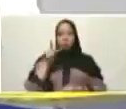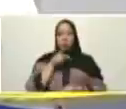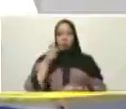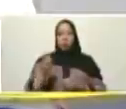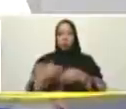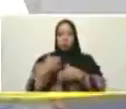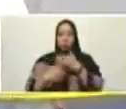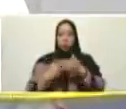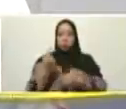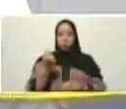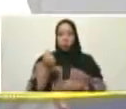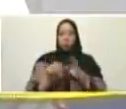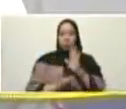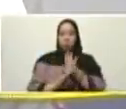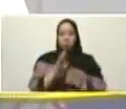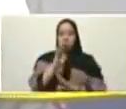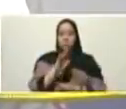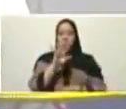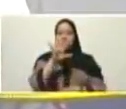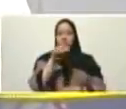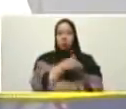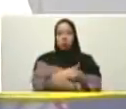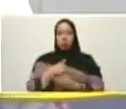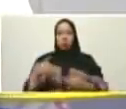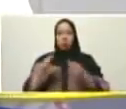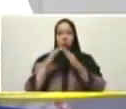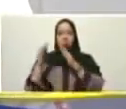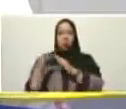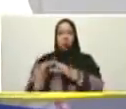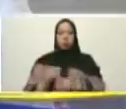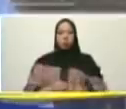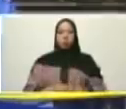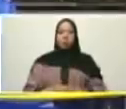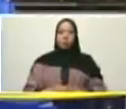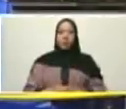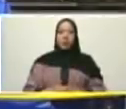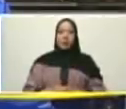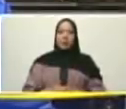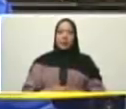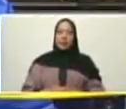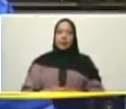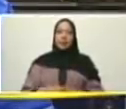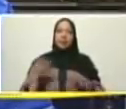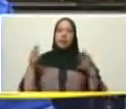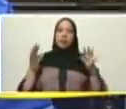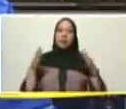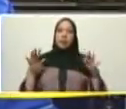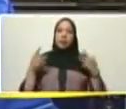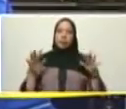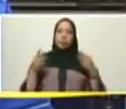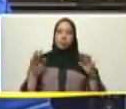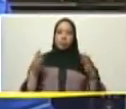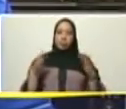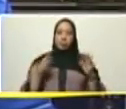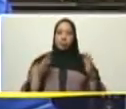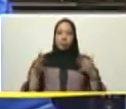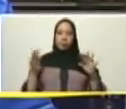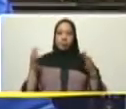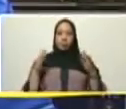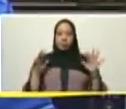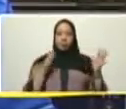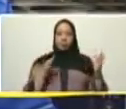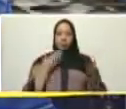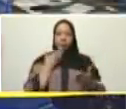económica para llegar a las cinco millones o más viviendas muy bien yo pido un aplauso para el equipo del órgano